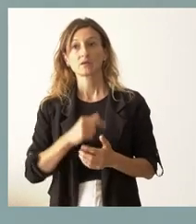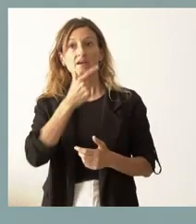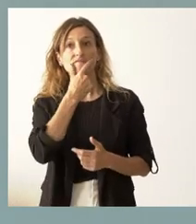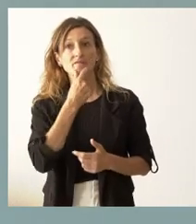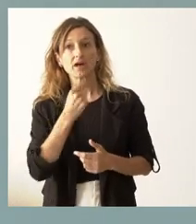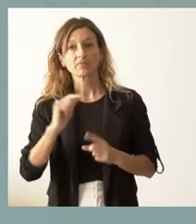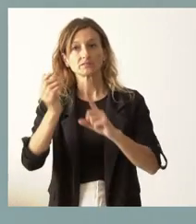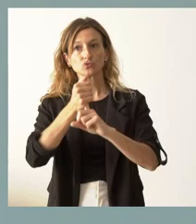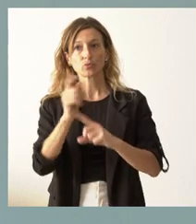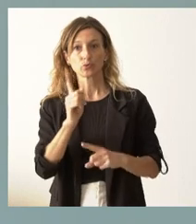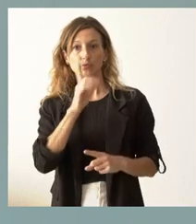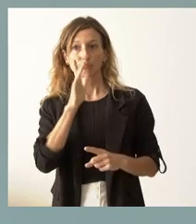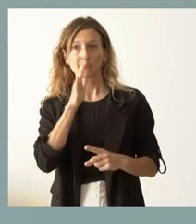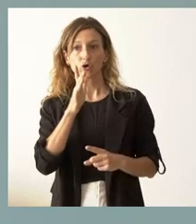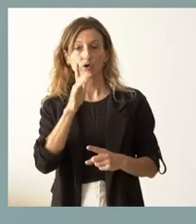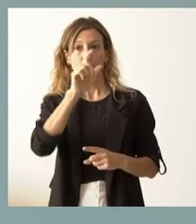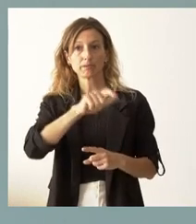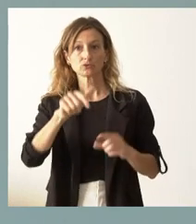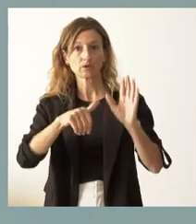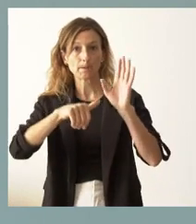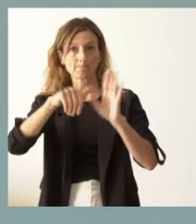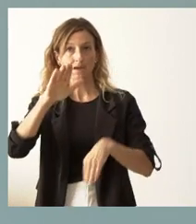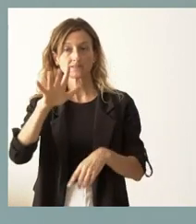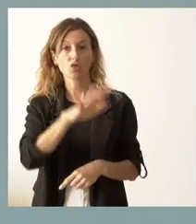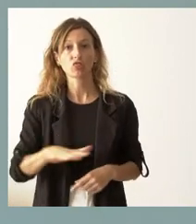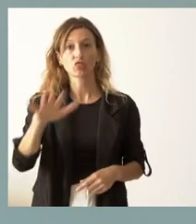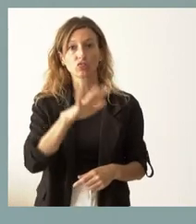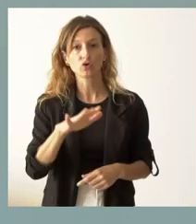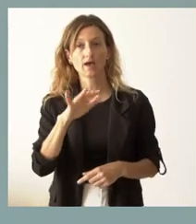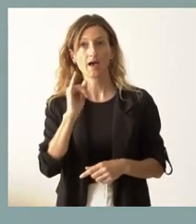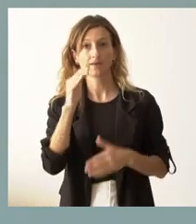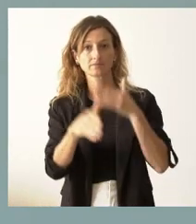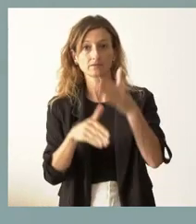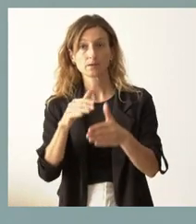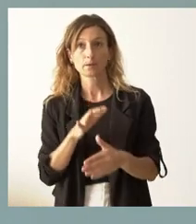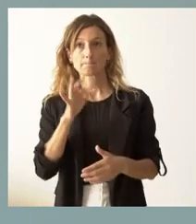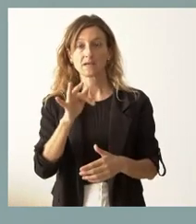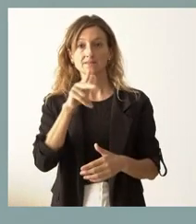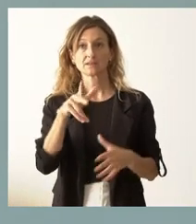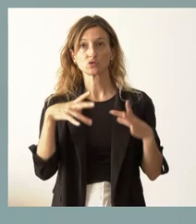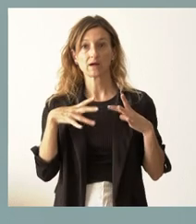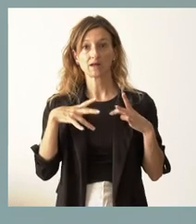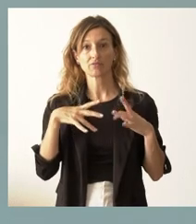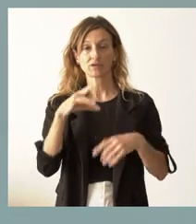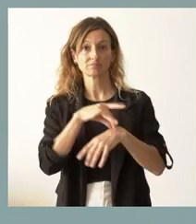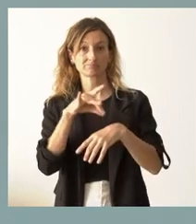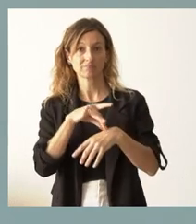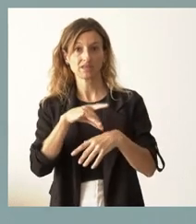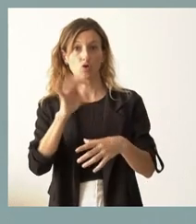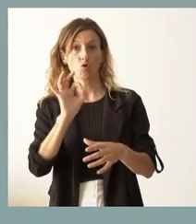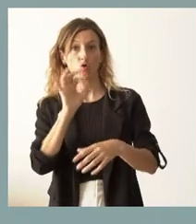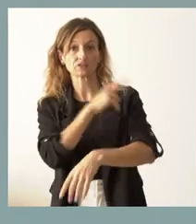porque a la llegada de más personas a algunas zonas concretas se une el derecho a vacaciones que tienen los profesionales sanitarios.